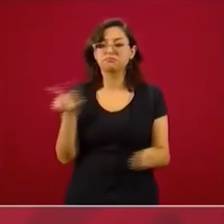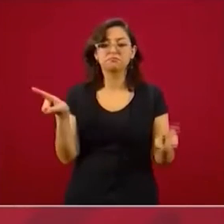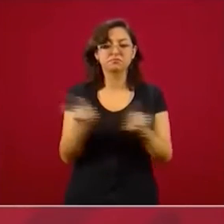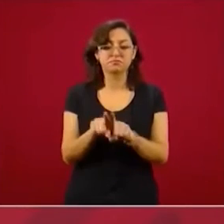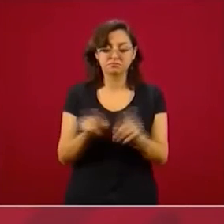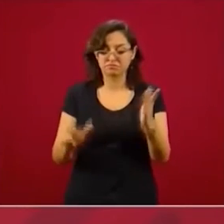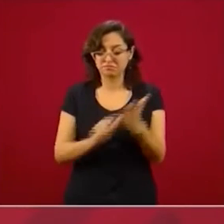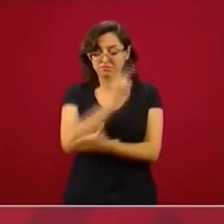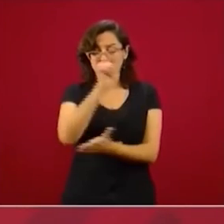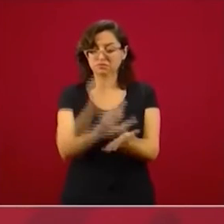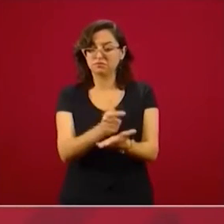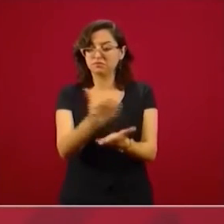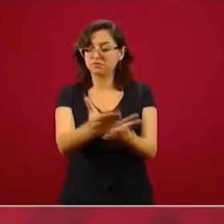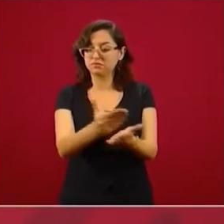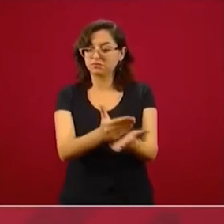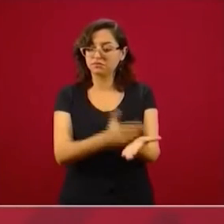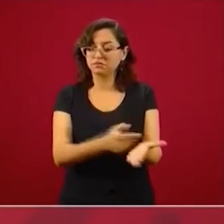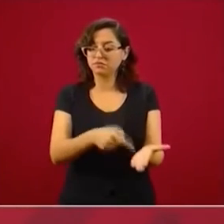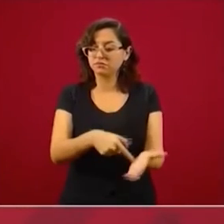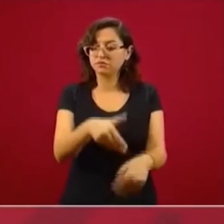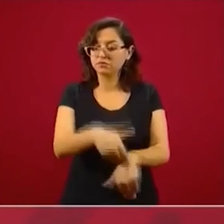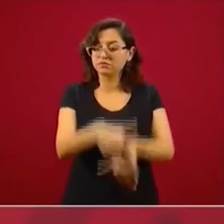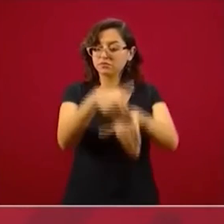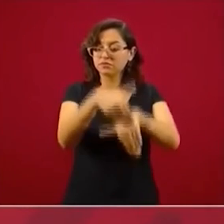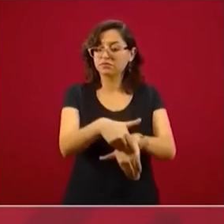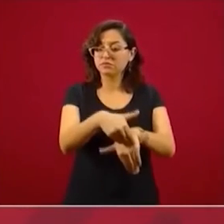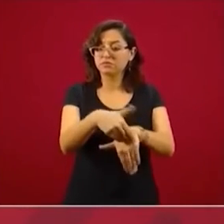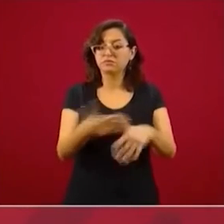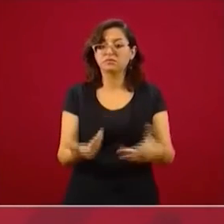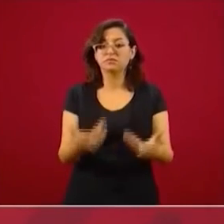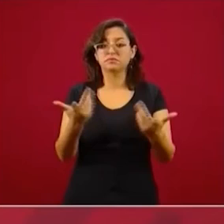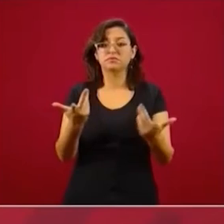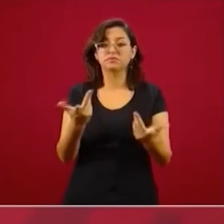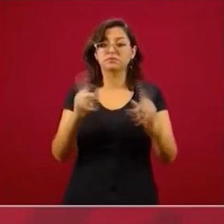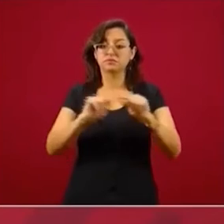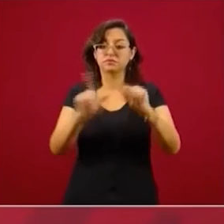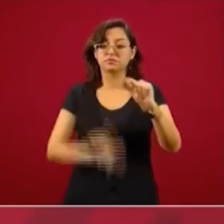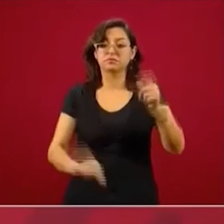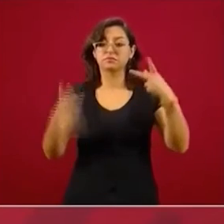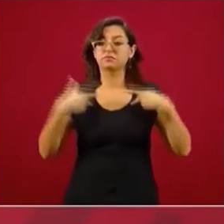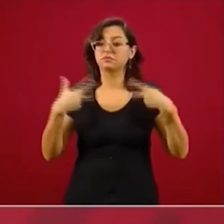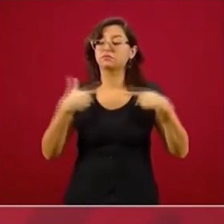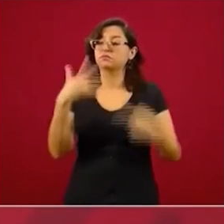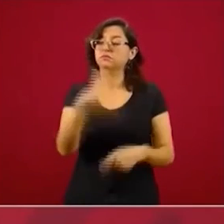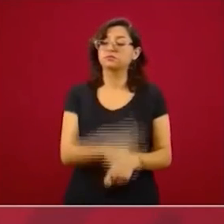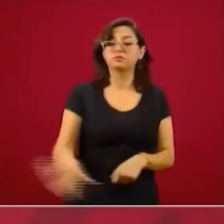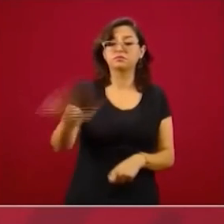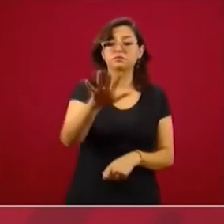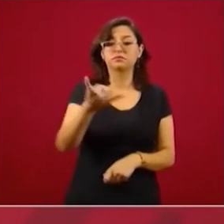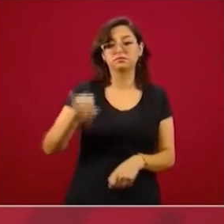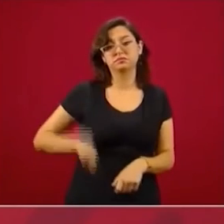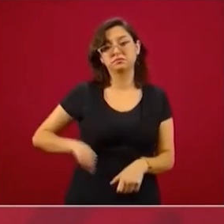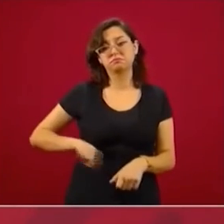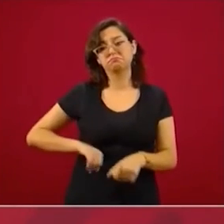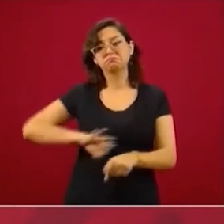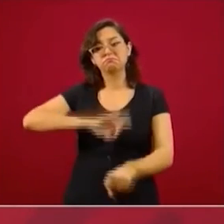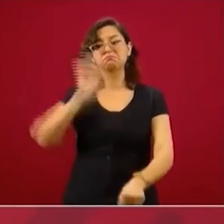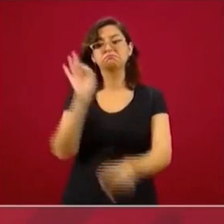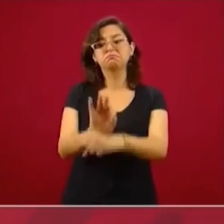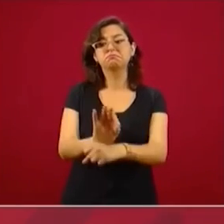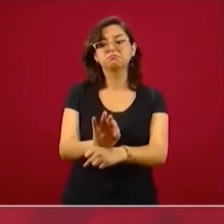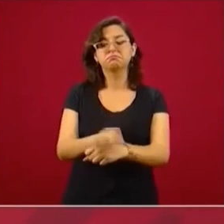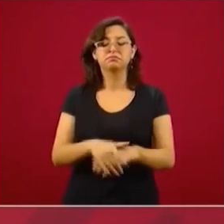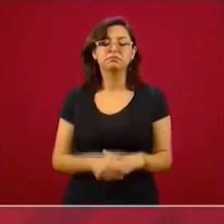y en defensa de los intereses de los mexicanos.